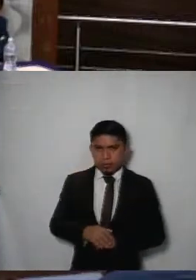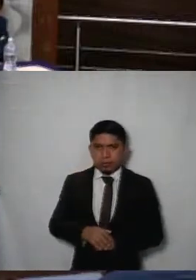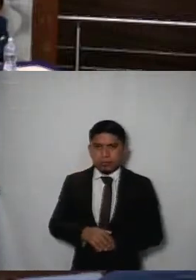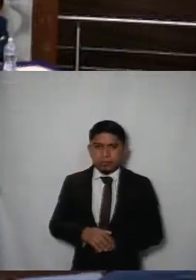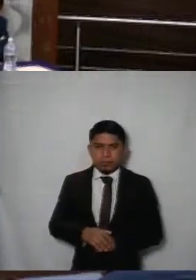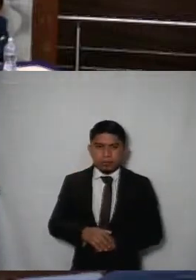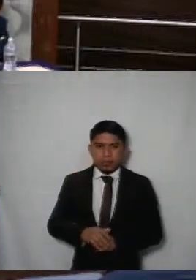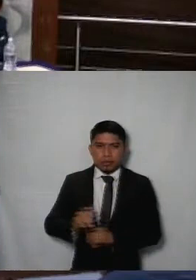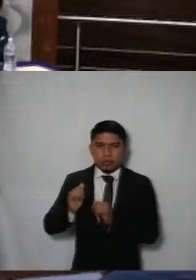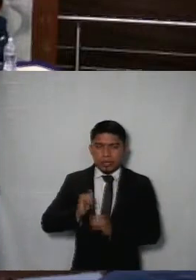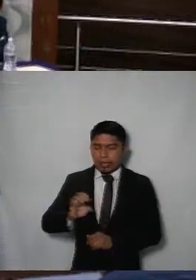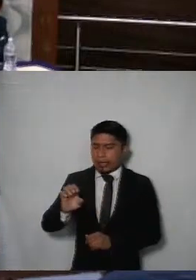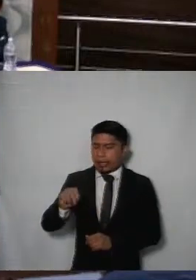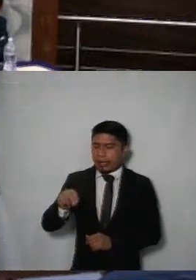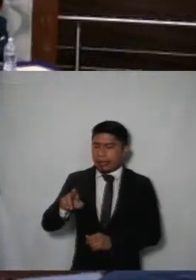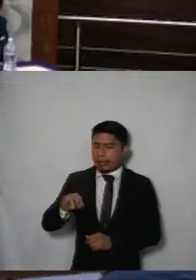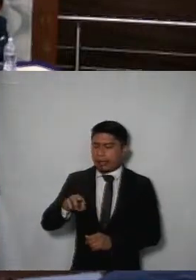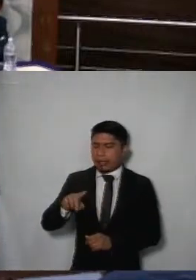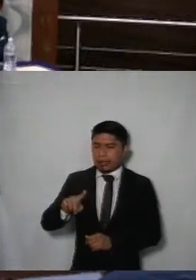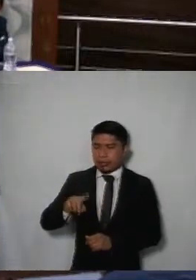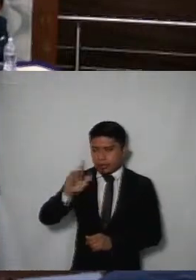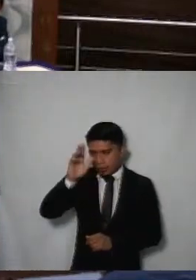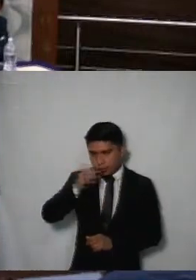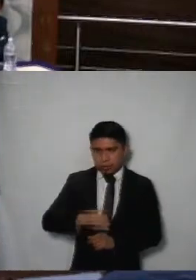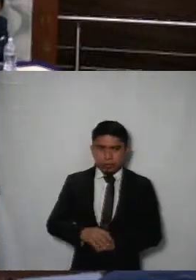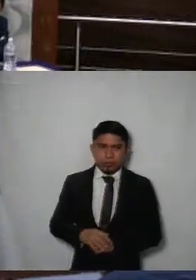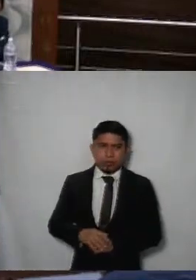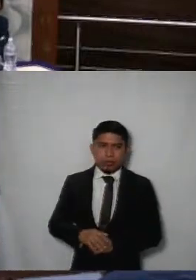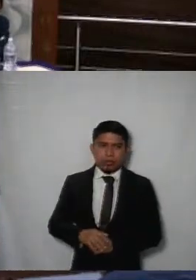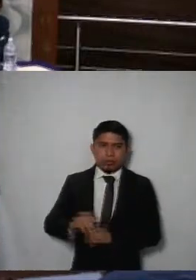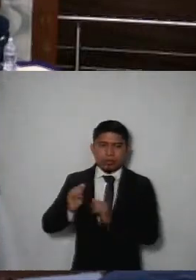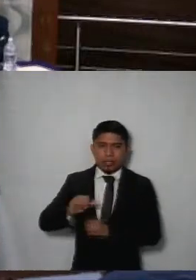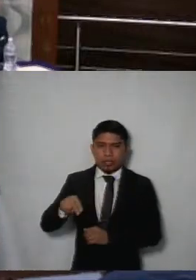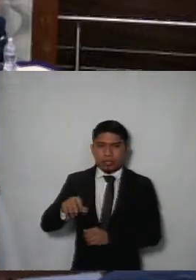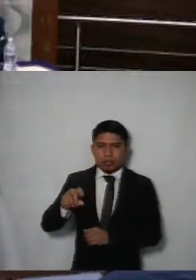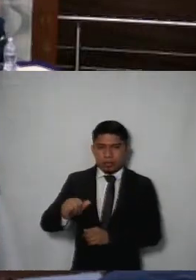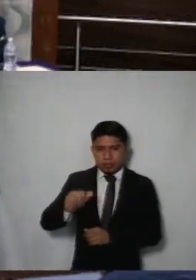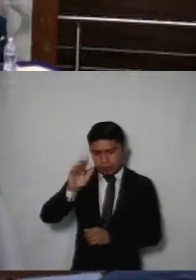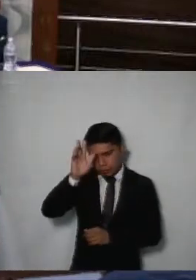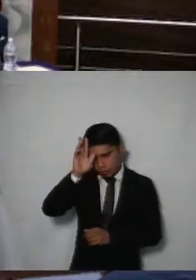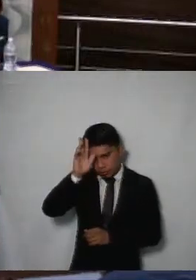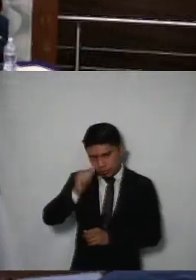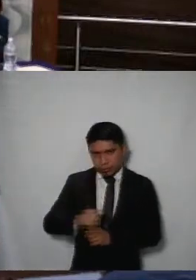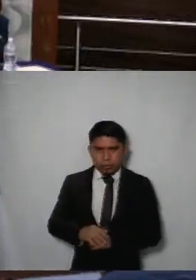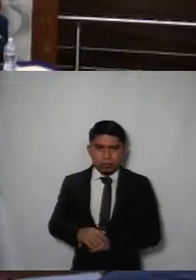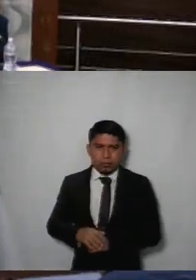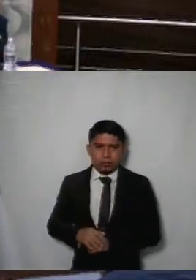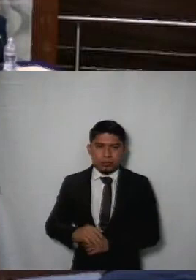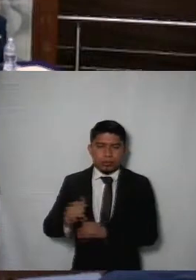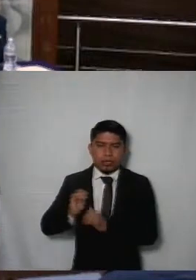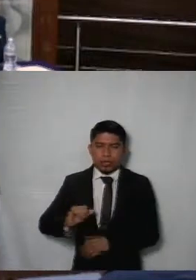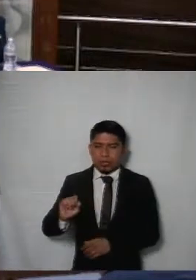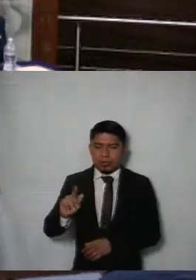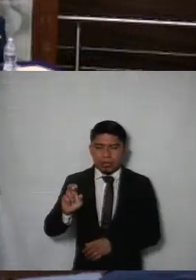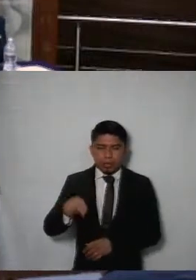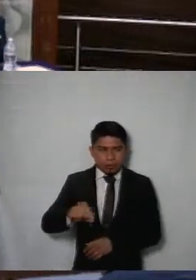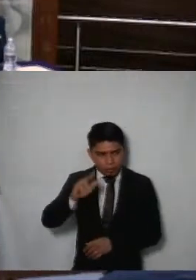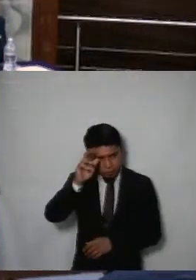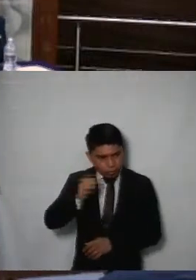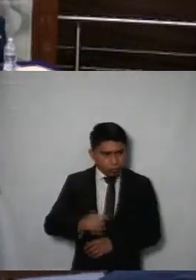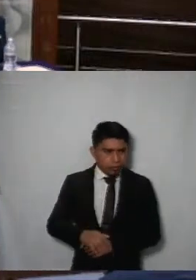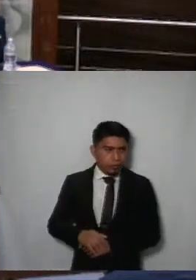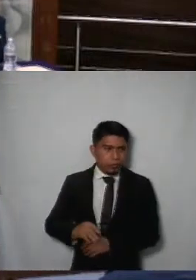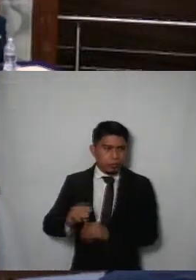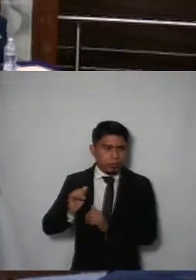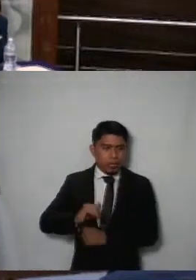Bonilla a favor comisionada Enriquez a favor comisionada Nava a favor comisionada San